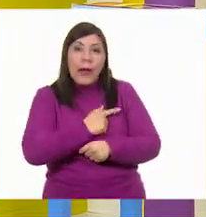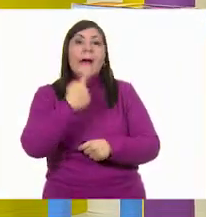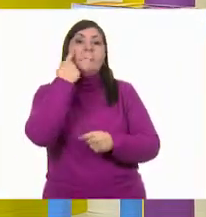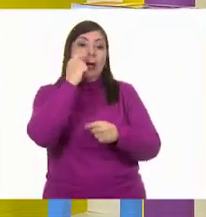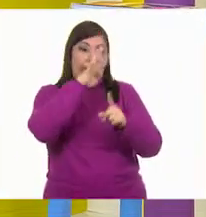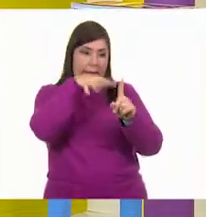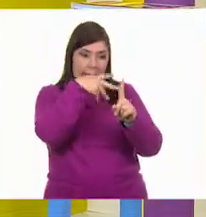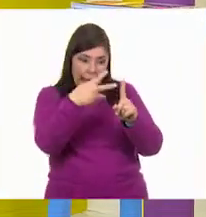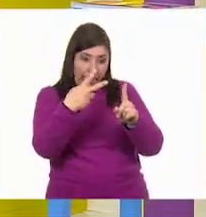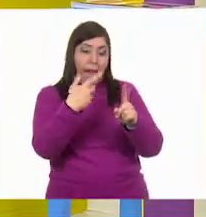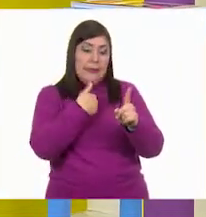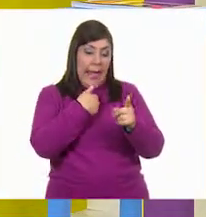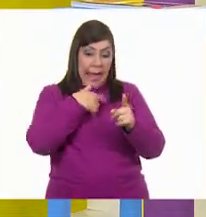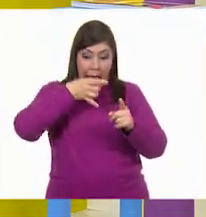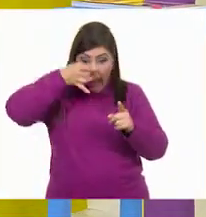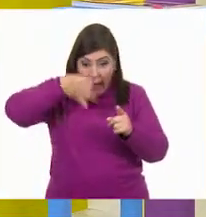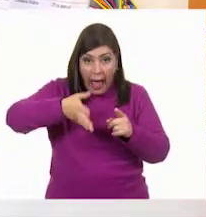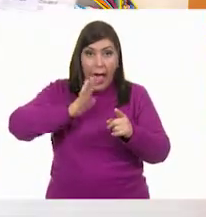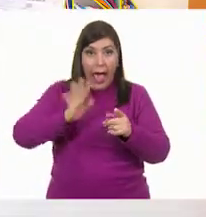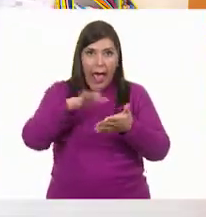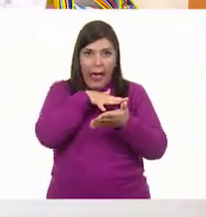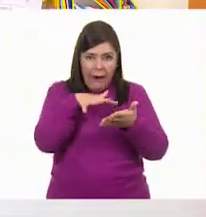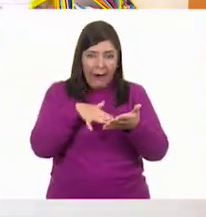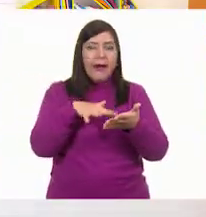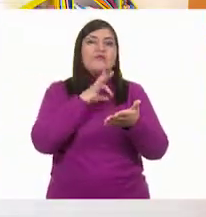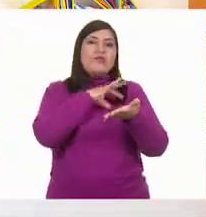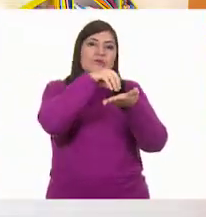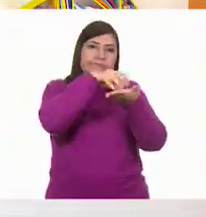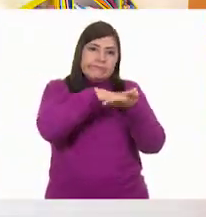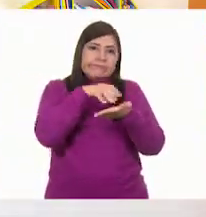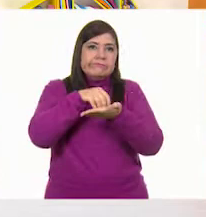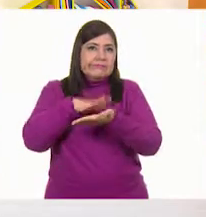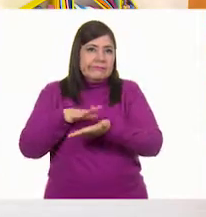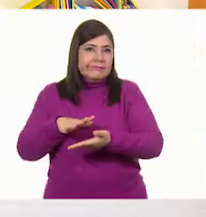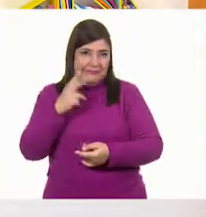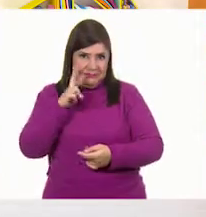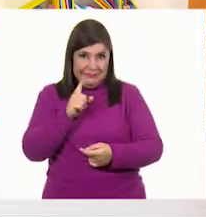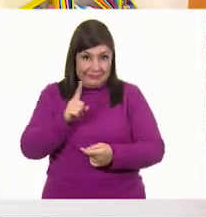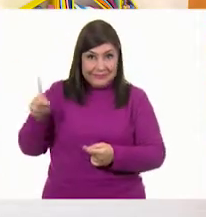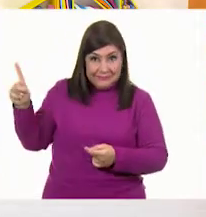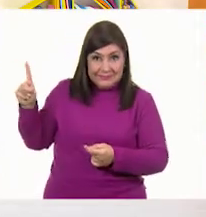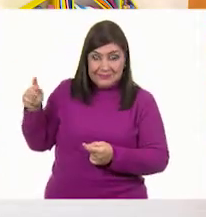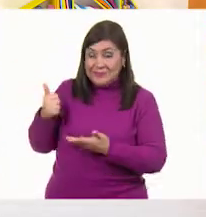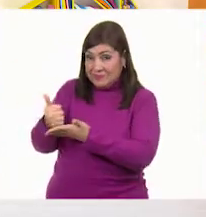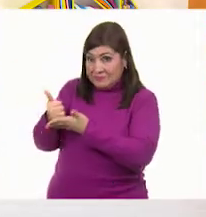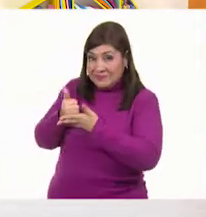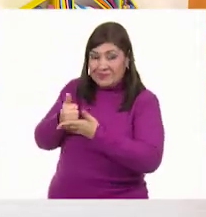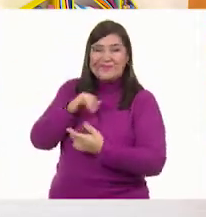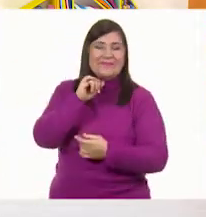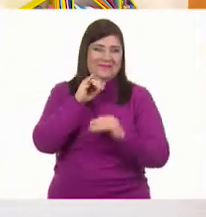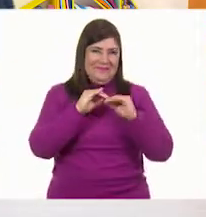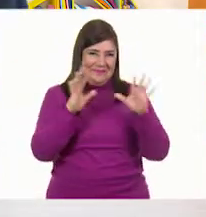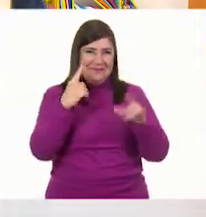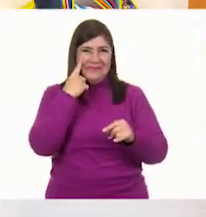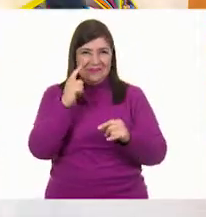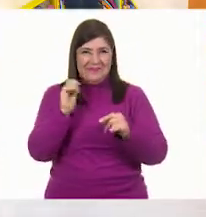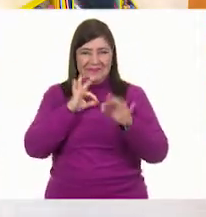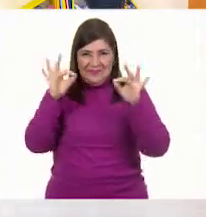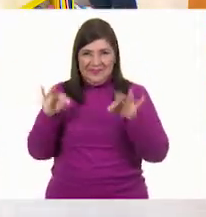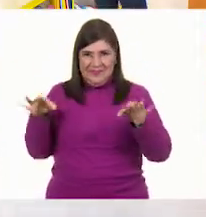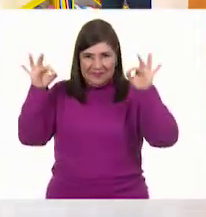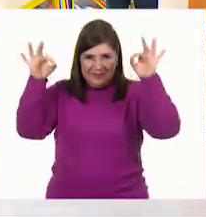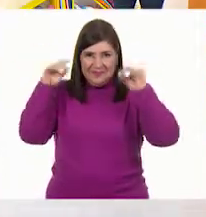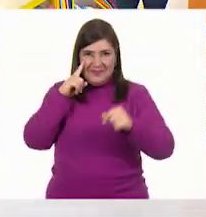conforme lo lean, empiezan a marcar. Ah, ¿me ayudas? Sí, claro que sí, maestra. Un extremo, yo del otro.